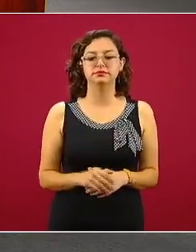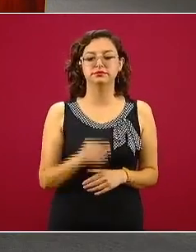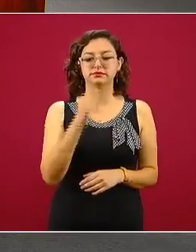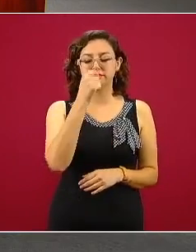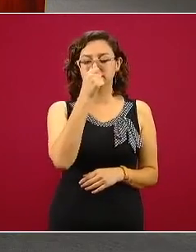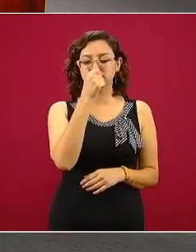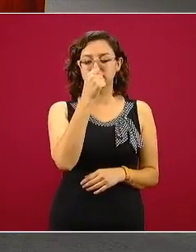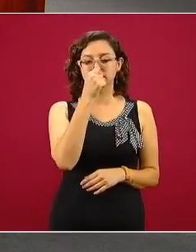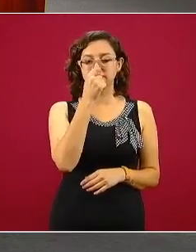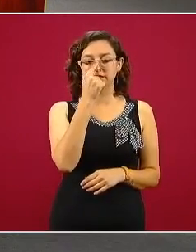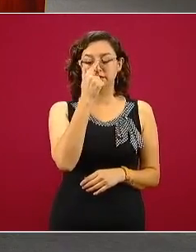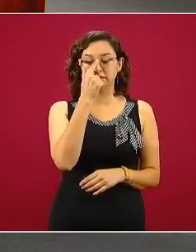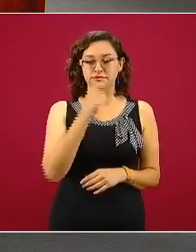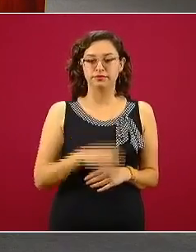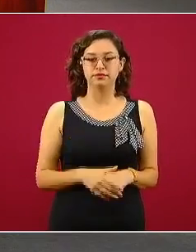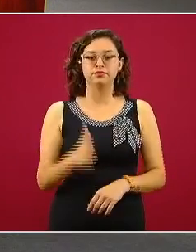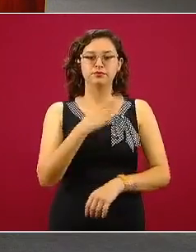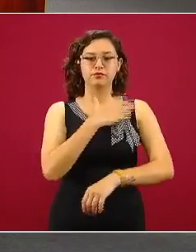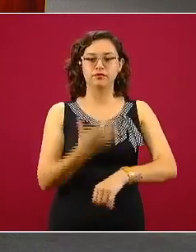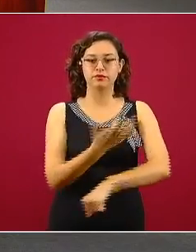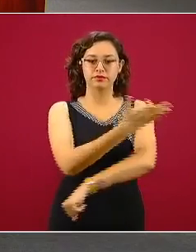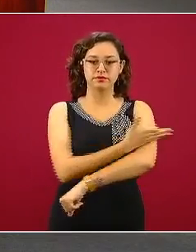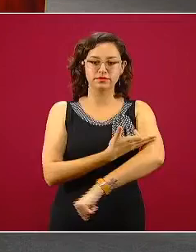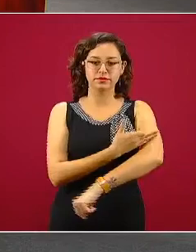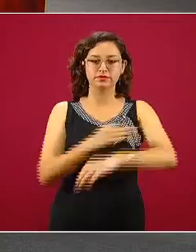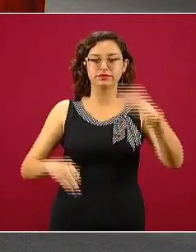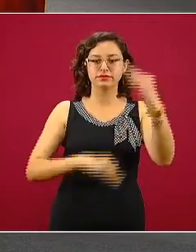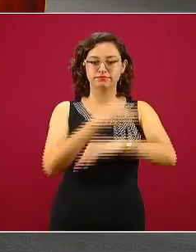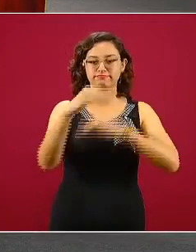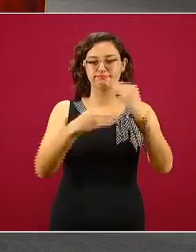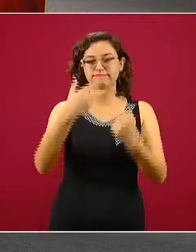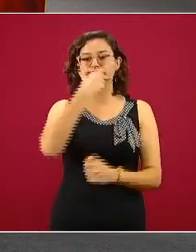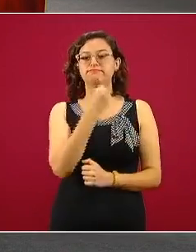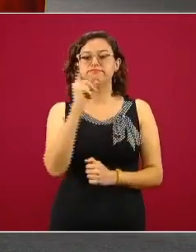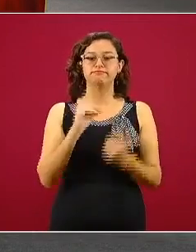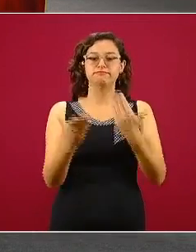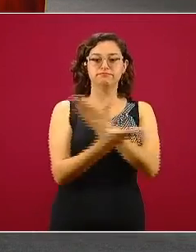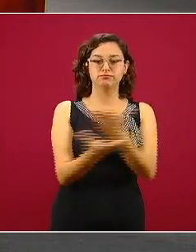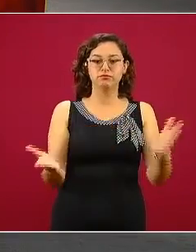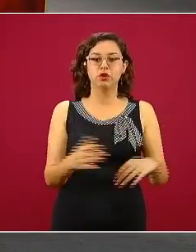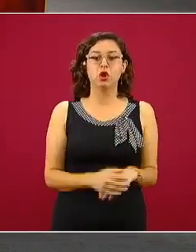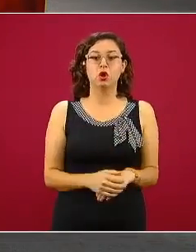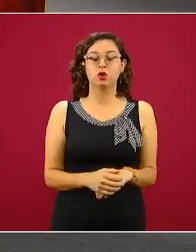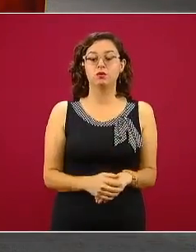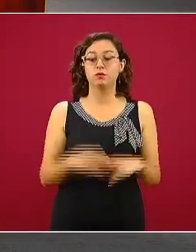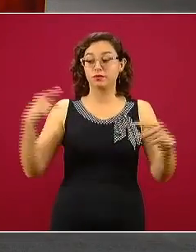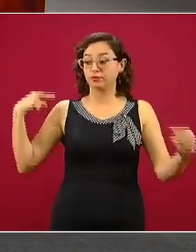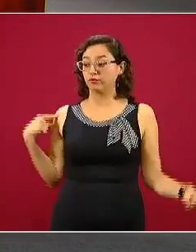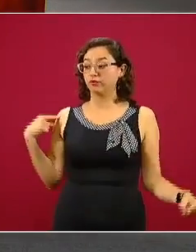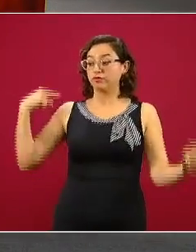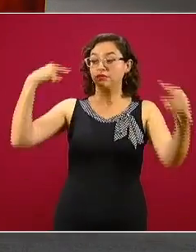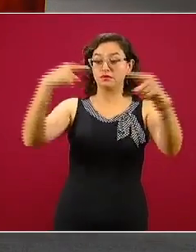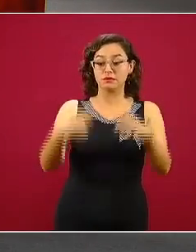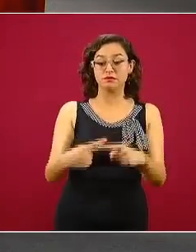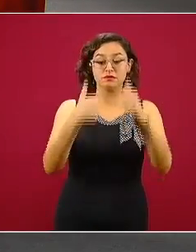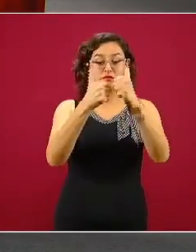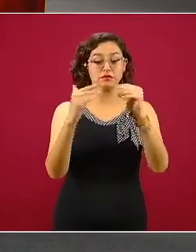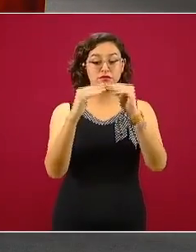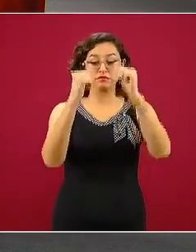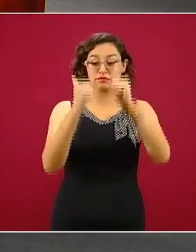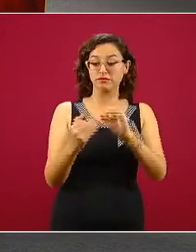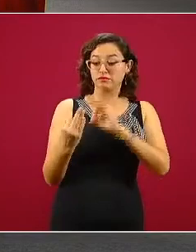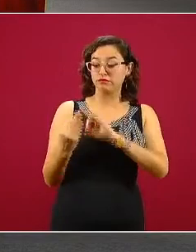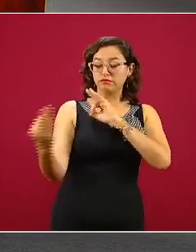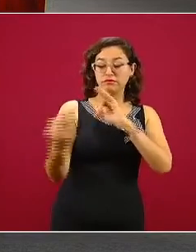Muy buenas tardes con todas, con todos. Hoy día es el día 50, ya de la Jornada Nacional